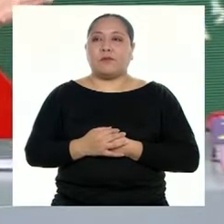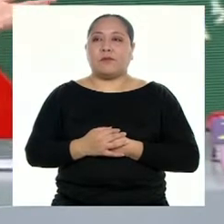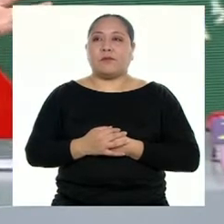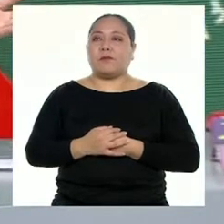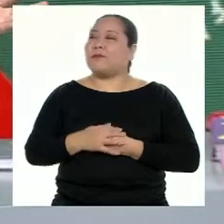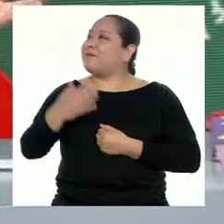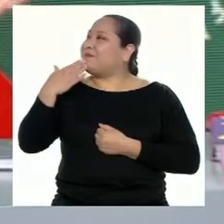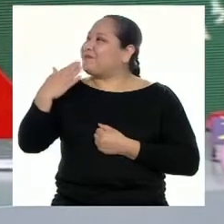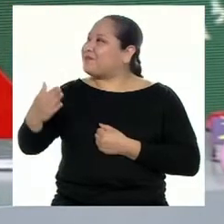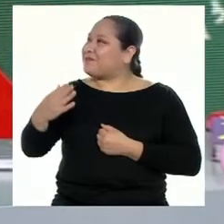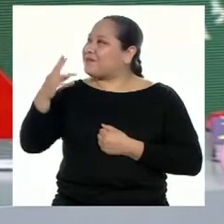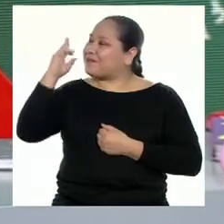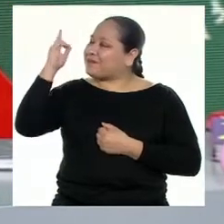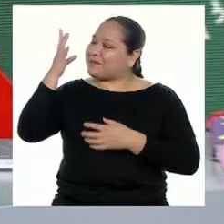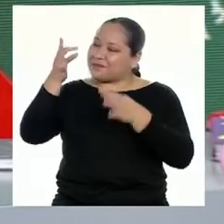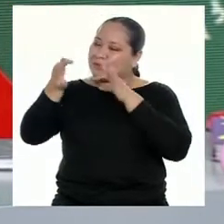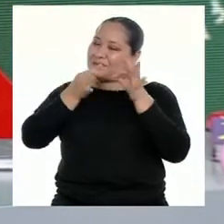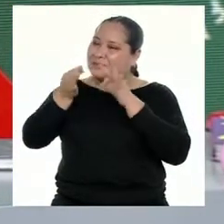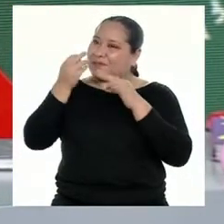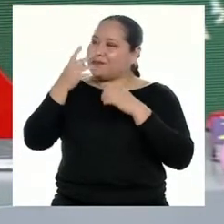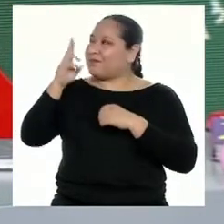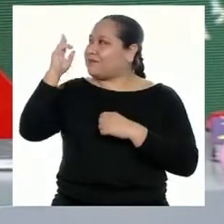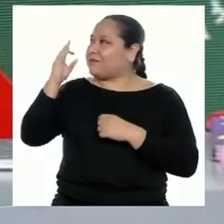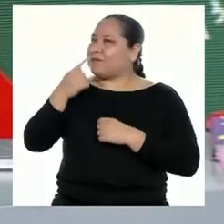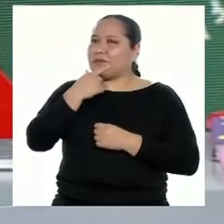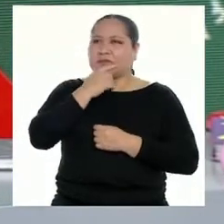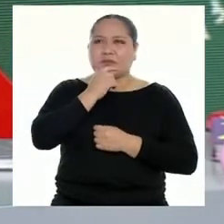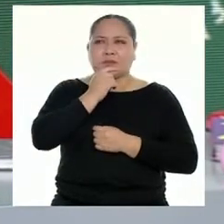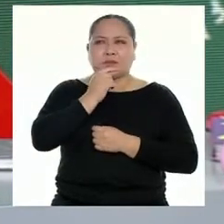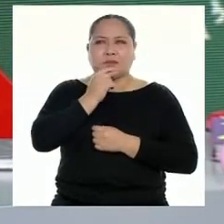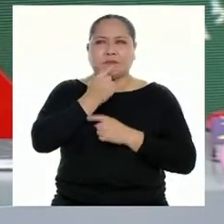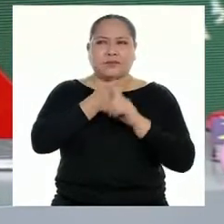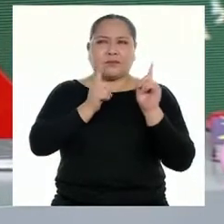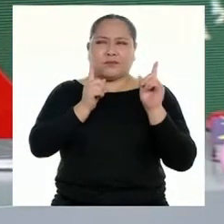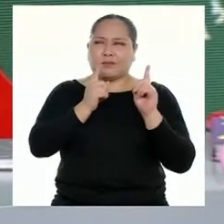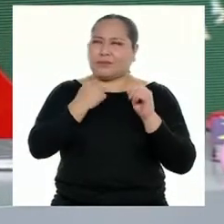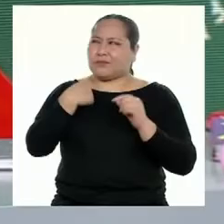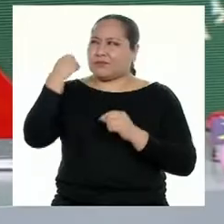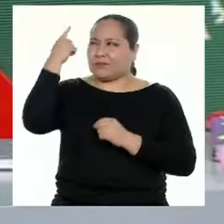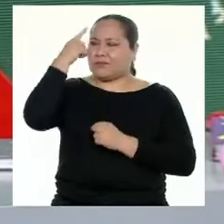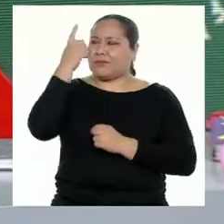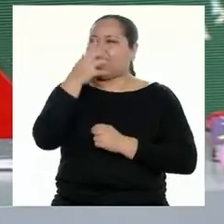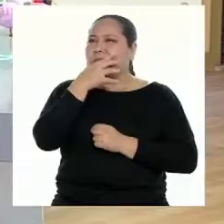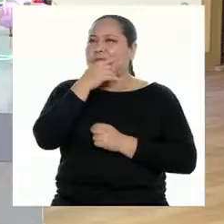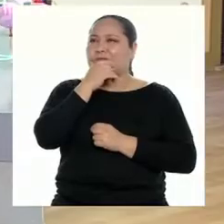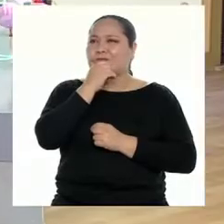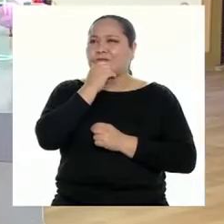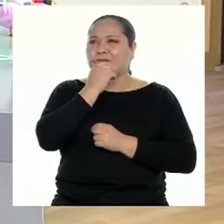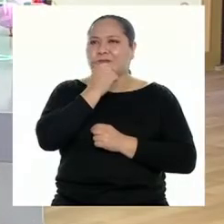Gracias por la explicación, profesora. Pero, ¿sabe qué he estado pensando?